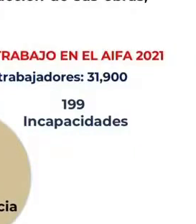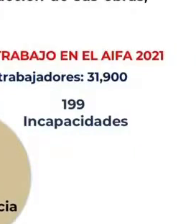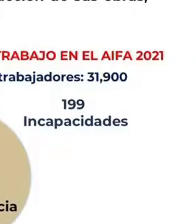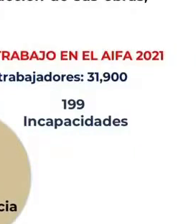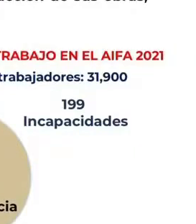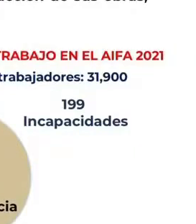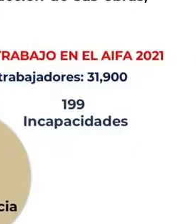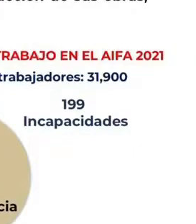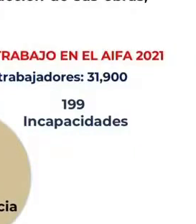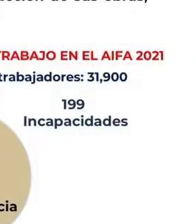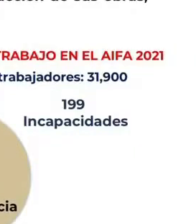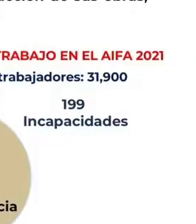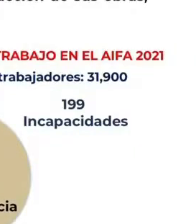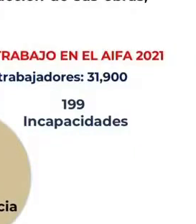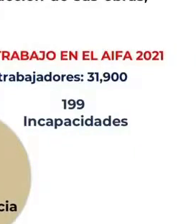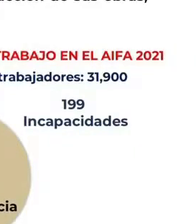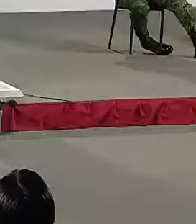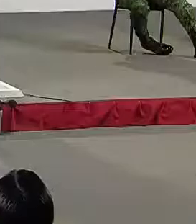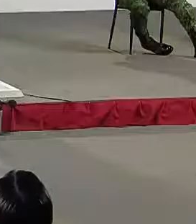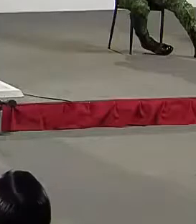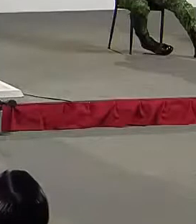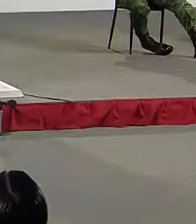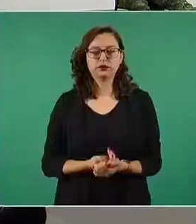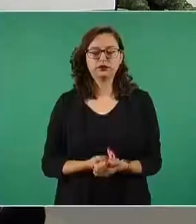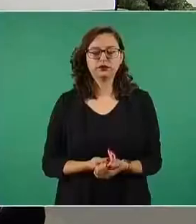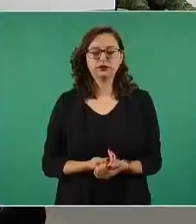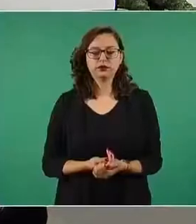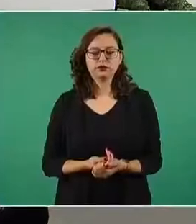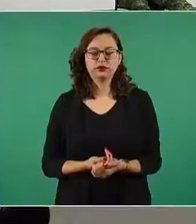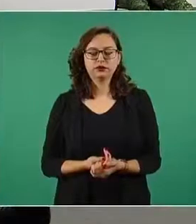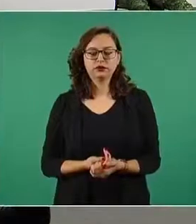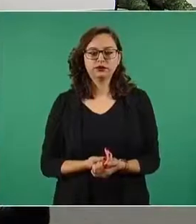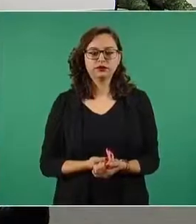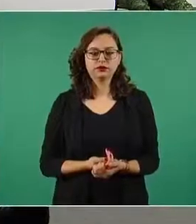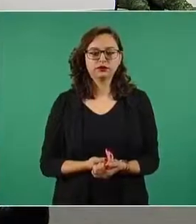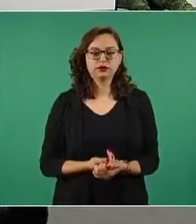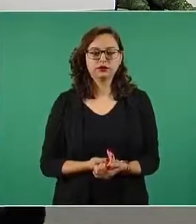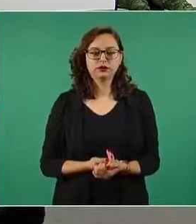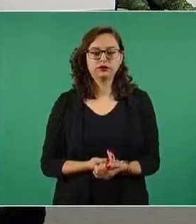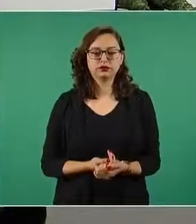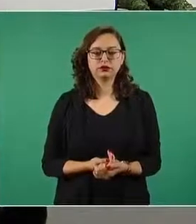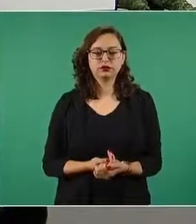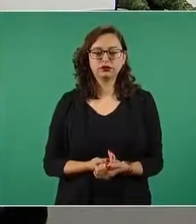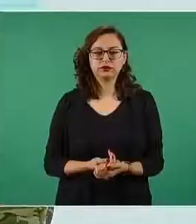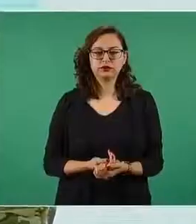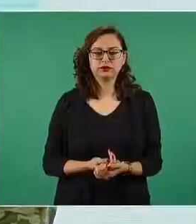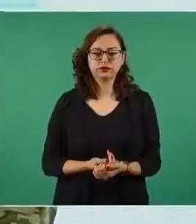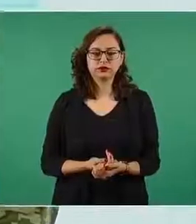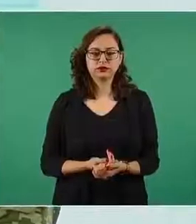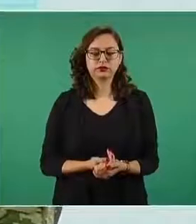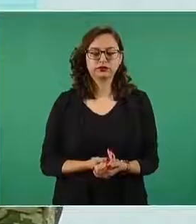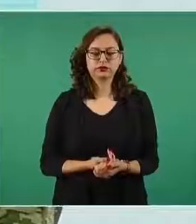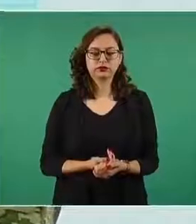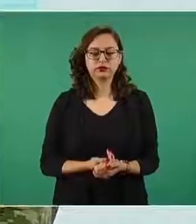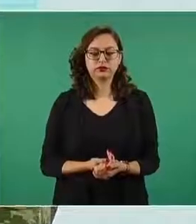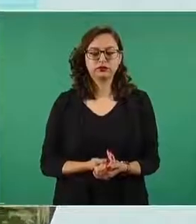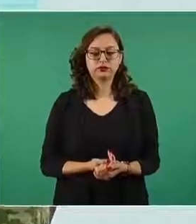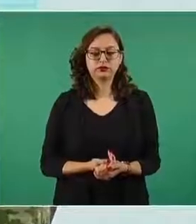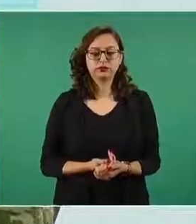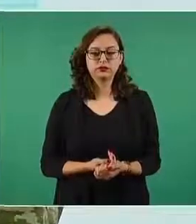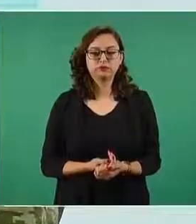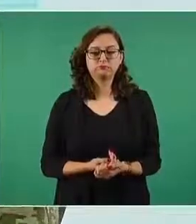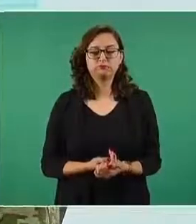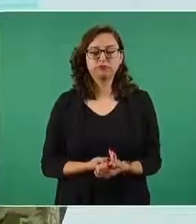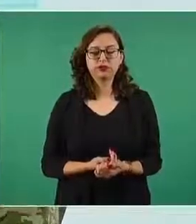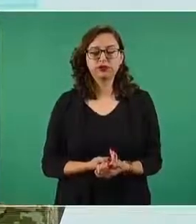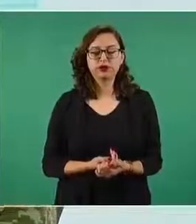porque el índice de siniestralidad de las obras militares está muy por debajo del de la media nacional debido a todas